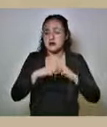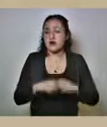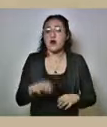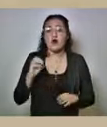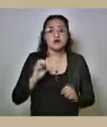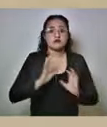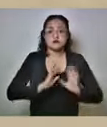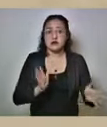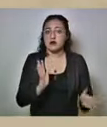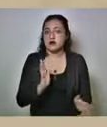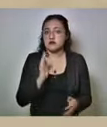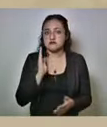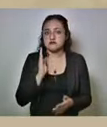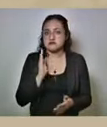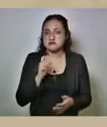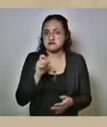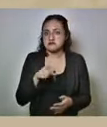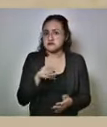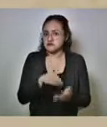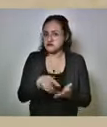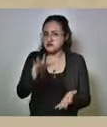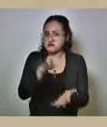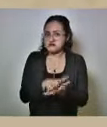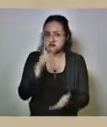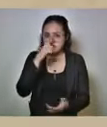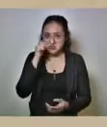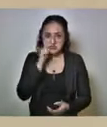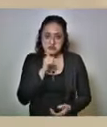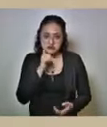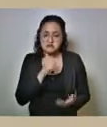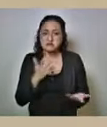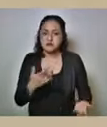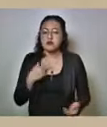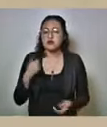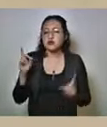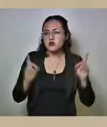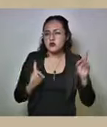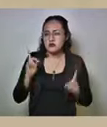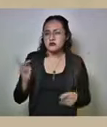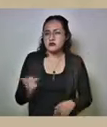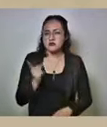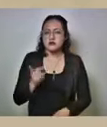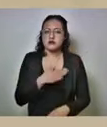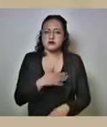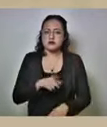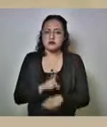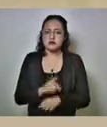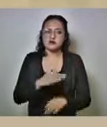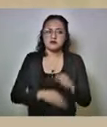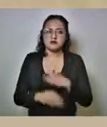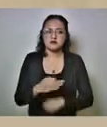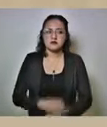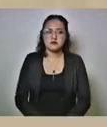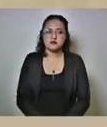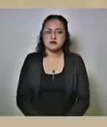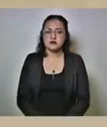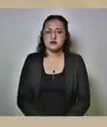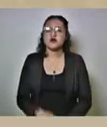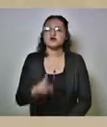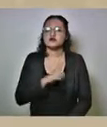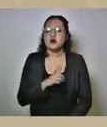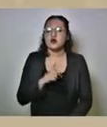o ya se quedará en definitiva esa sería la duda gracias buenos días a todos es por el tiempo de la